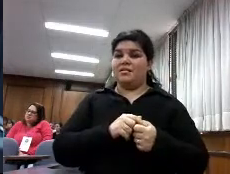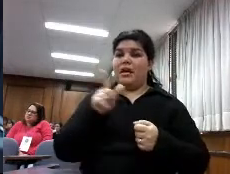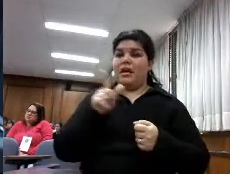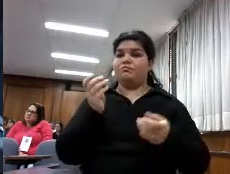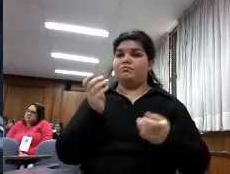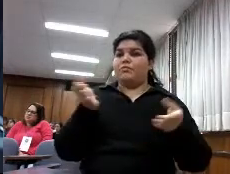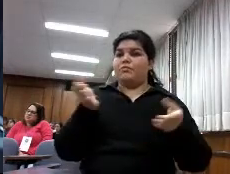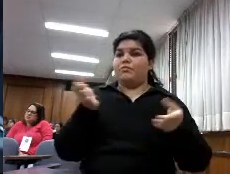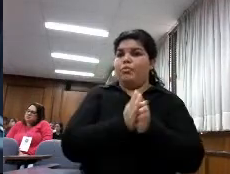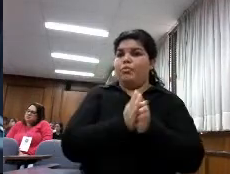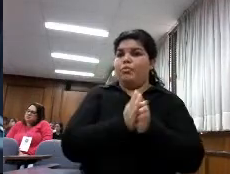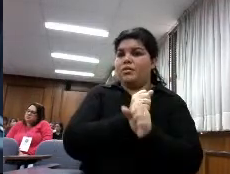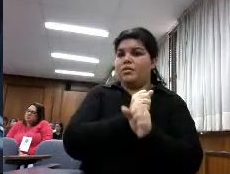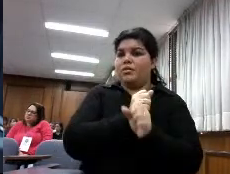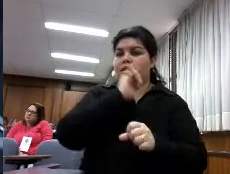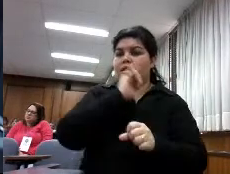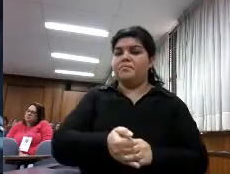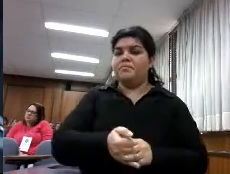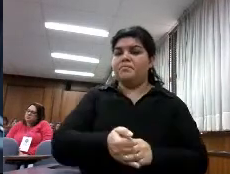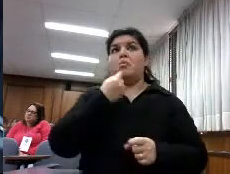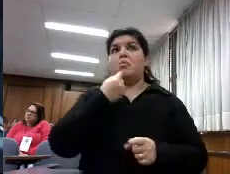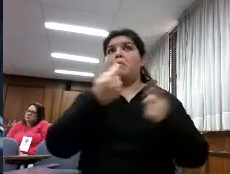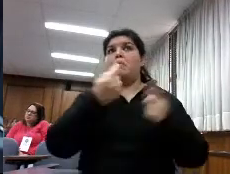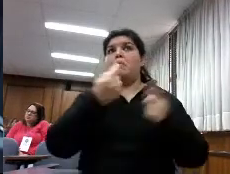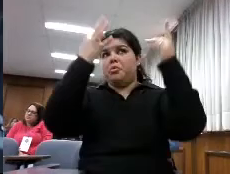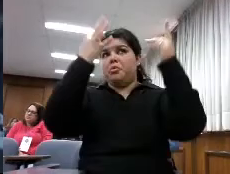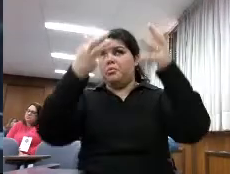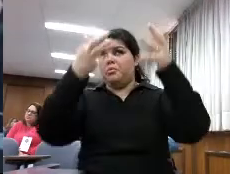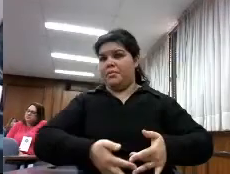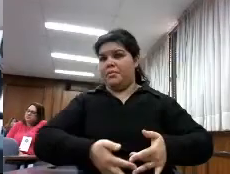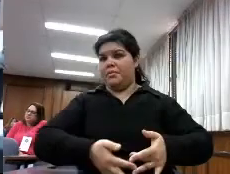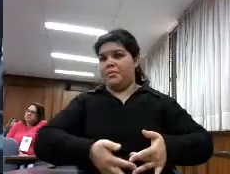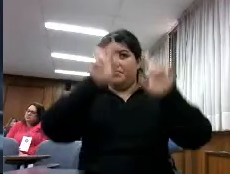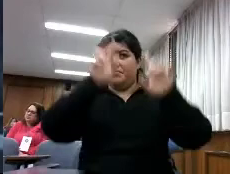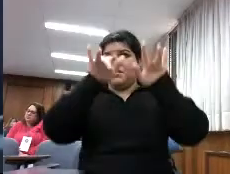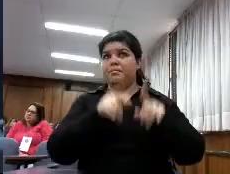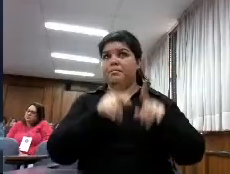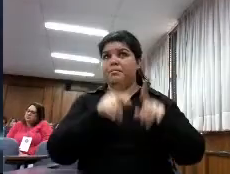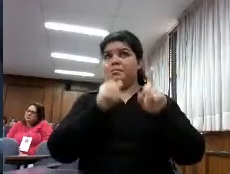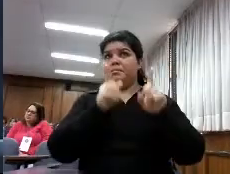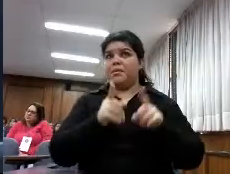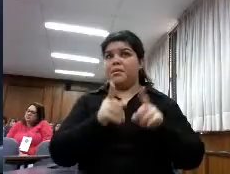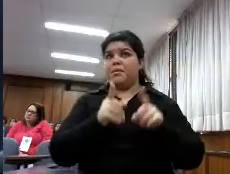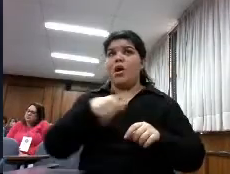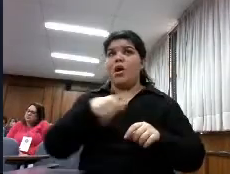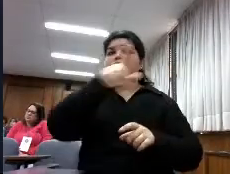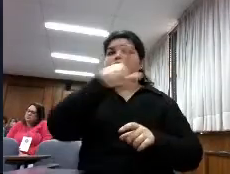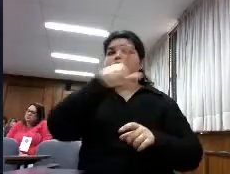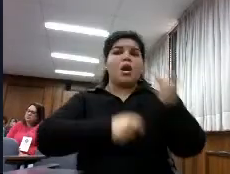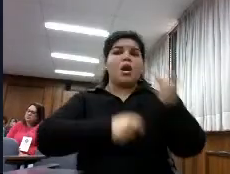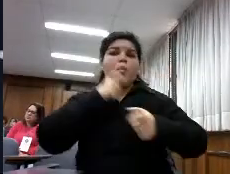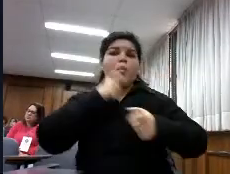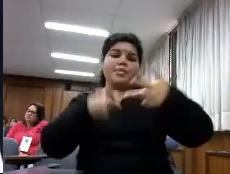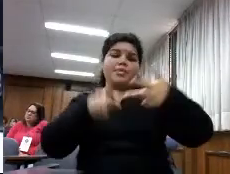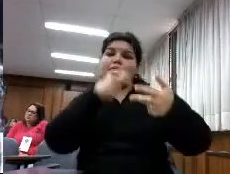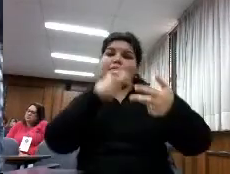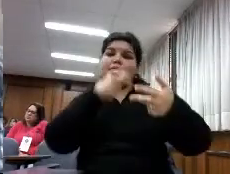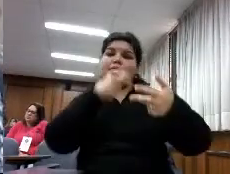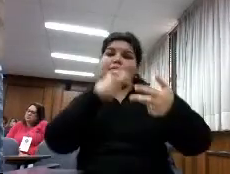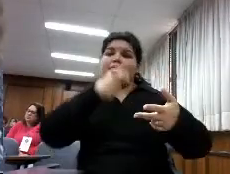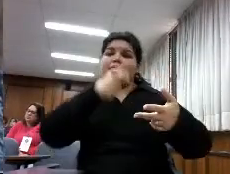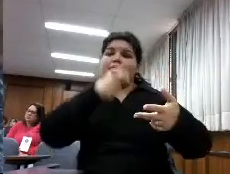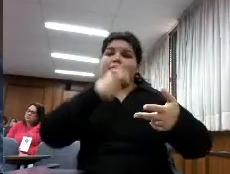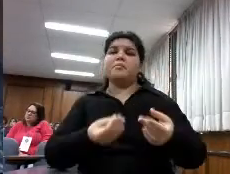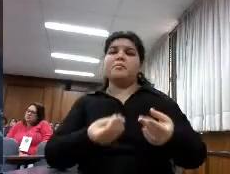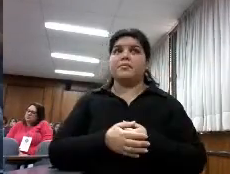preguntas que le hicimos como veis son todas estas y ellos contestaron la metodología fue